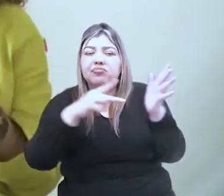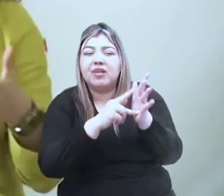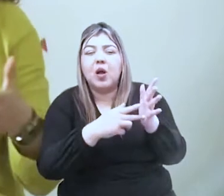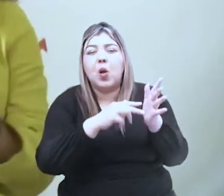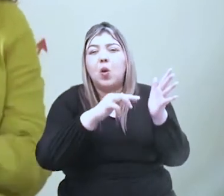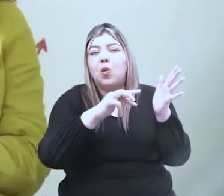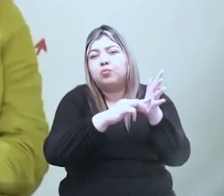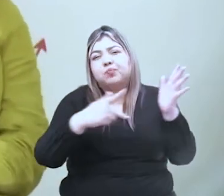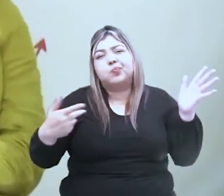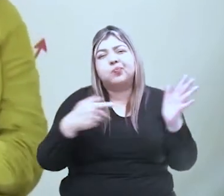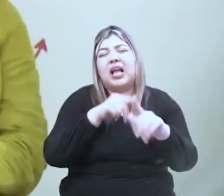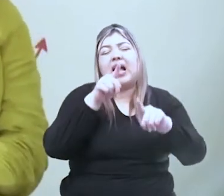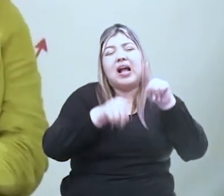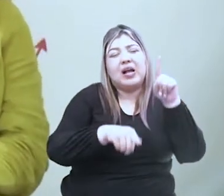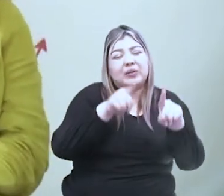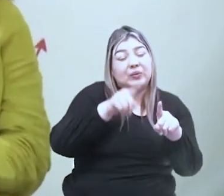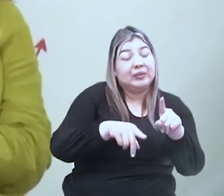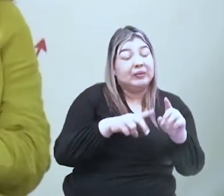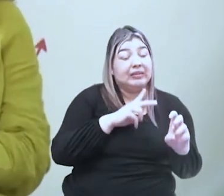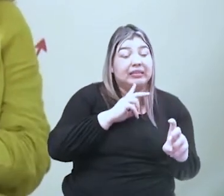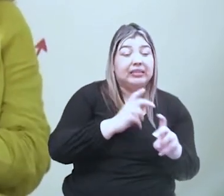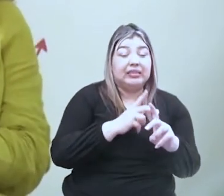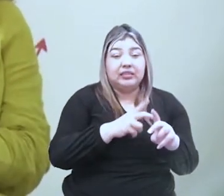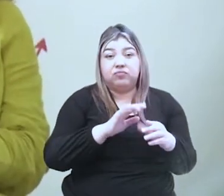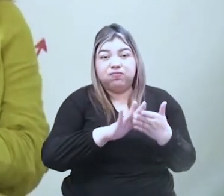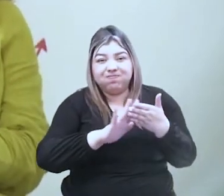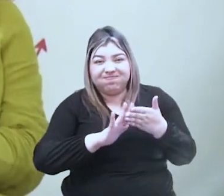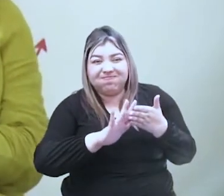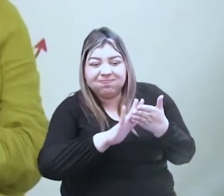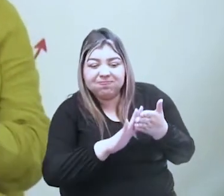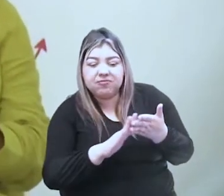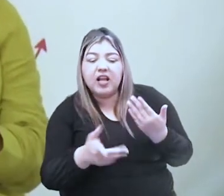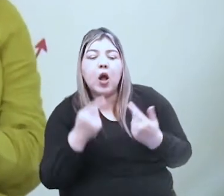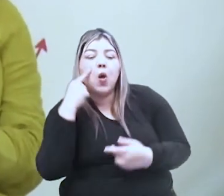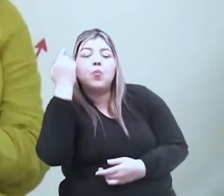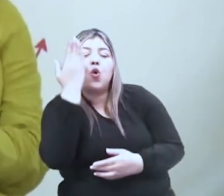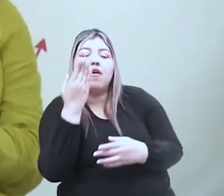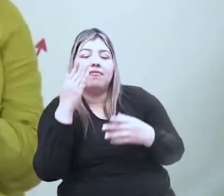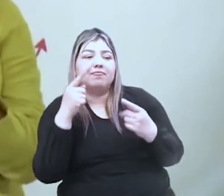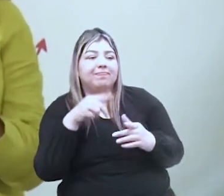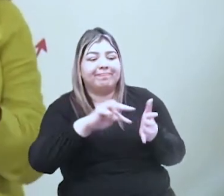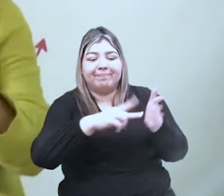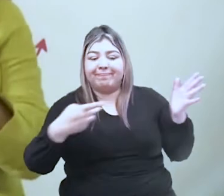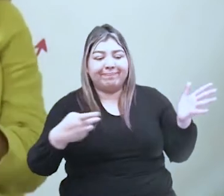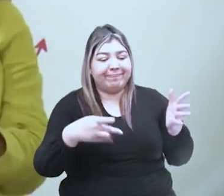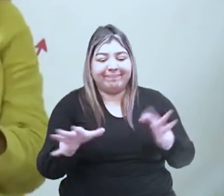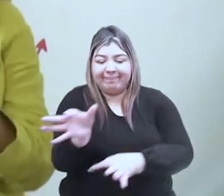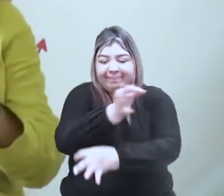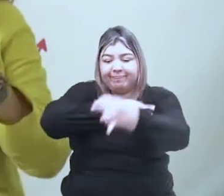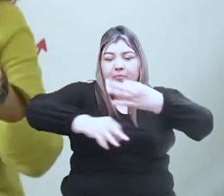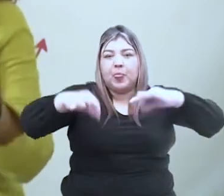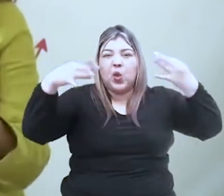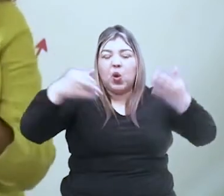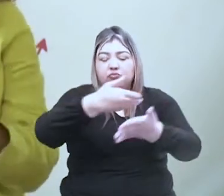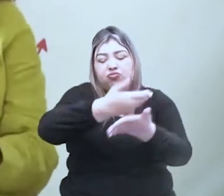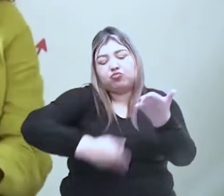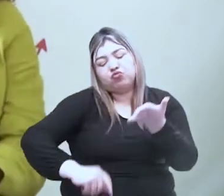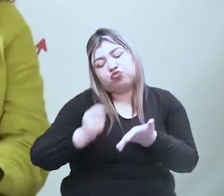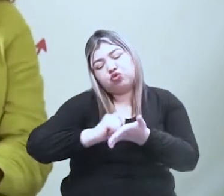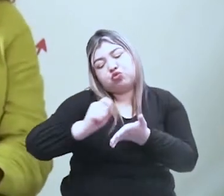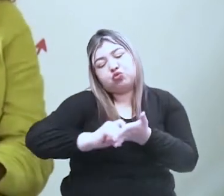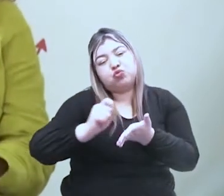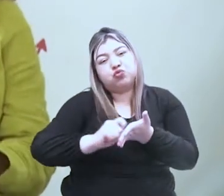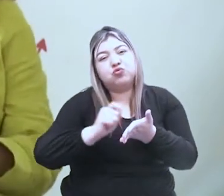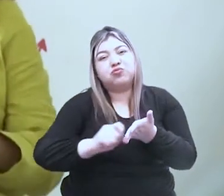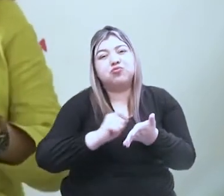que en algunos presentan unas brechas, se hicieron ese piloto a papel y a lápiz. Y en ese papel y lápiz reconocemos